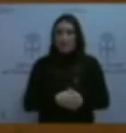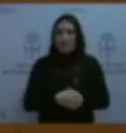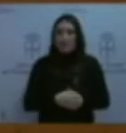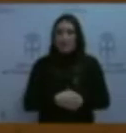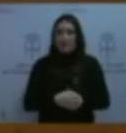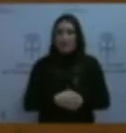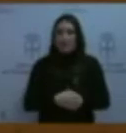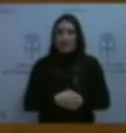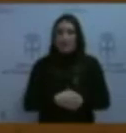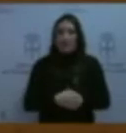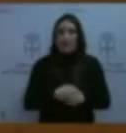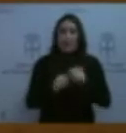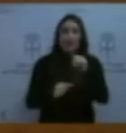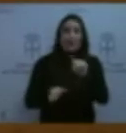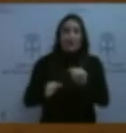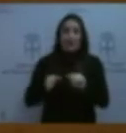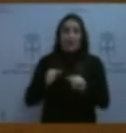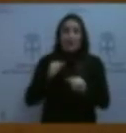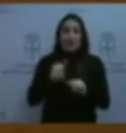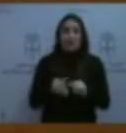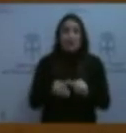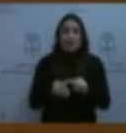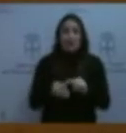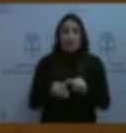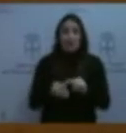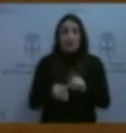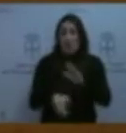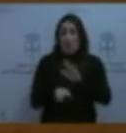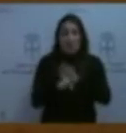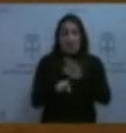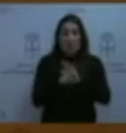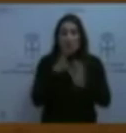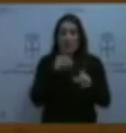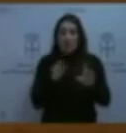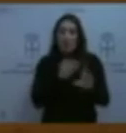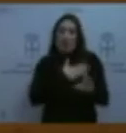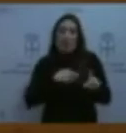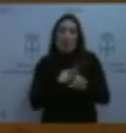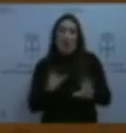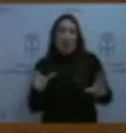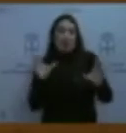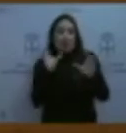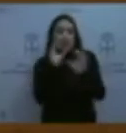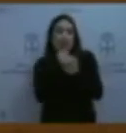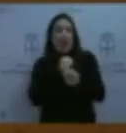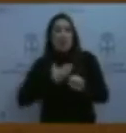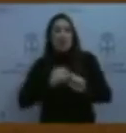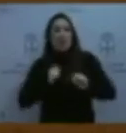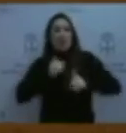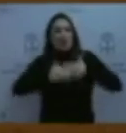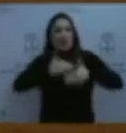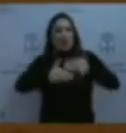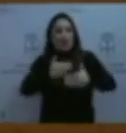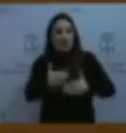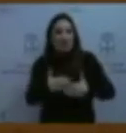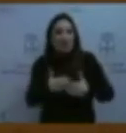altervía. Siguen con la misma política de tapar lo sucedido. El ayuntamiento inicia el trámite correspondiente de, digamos,